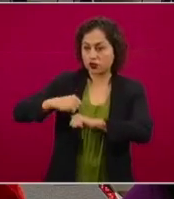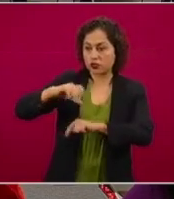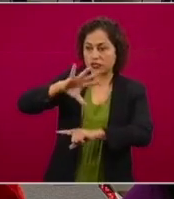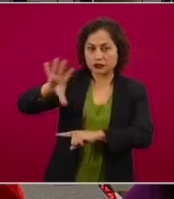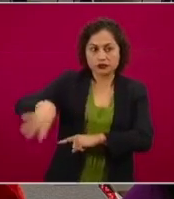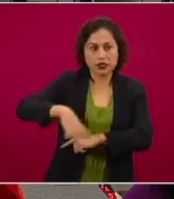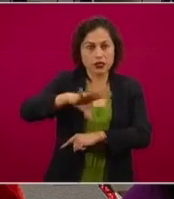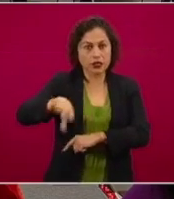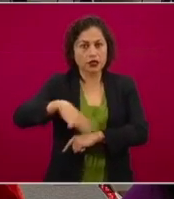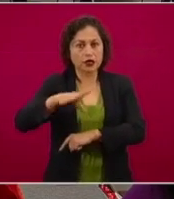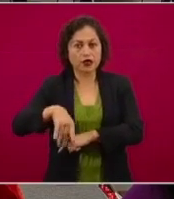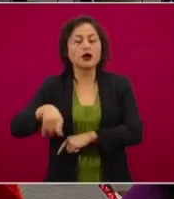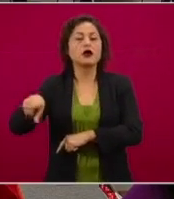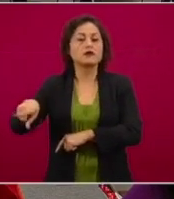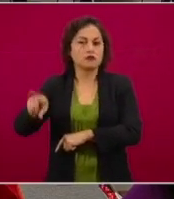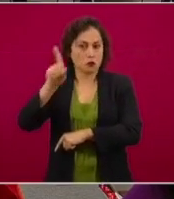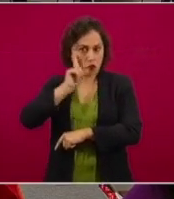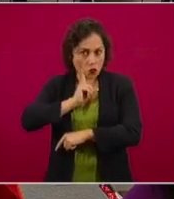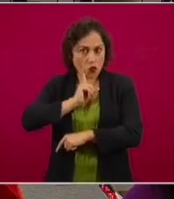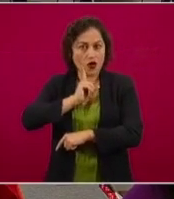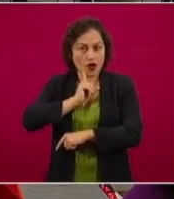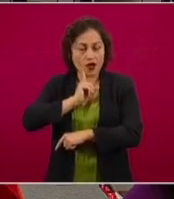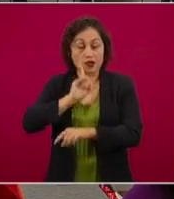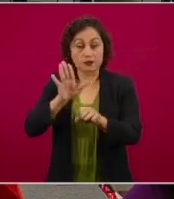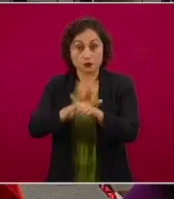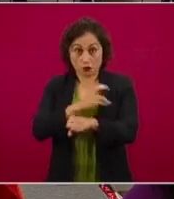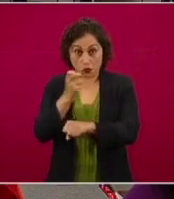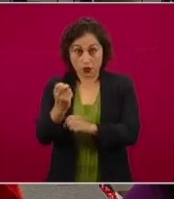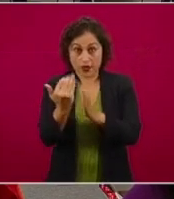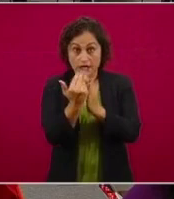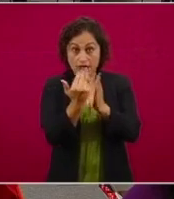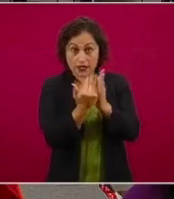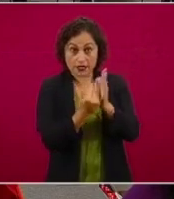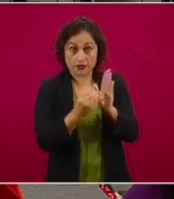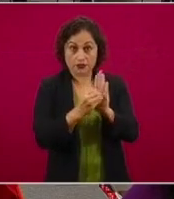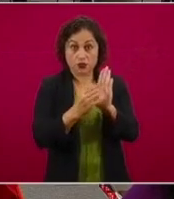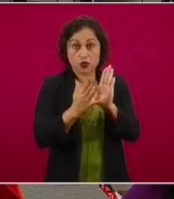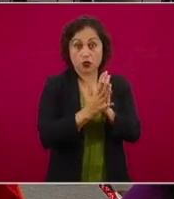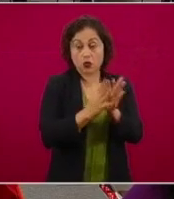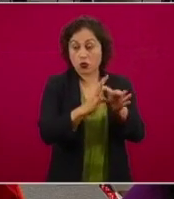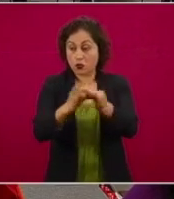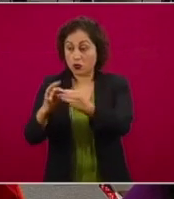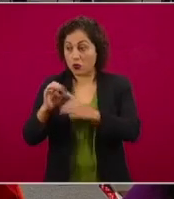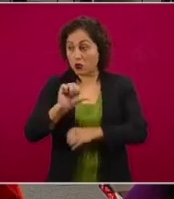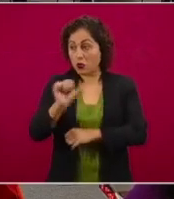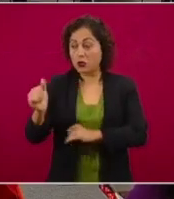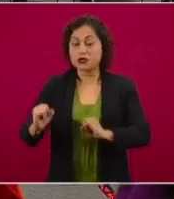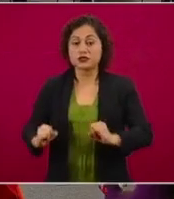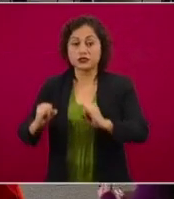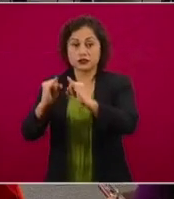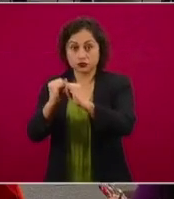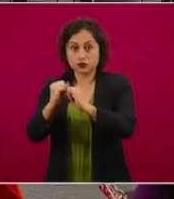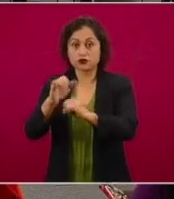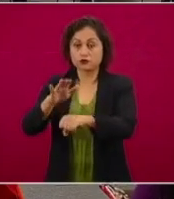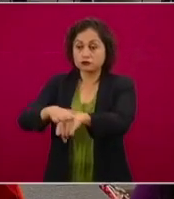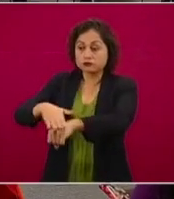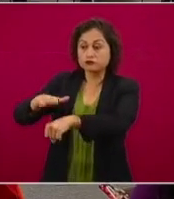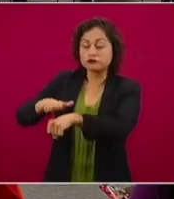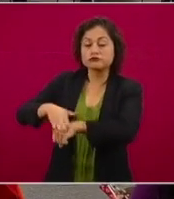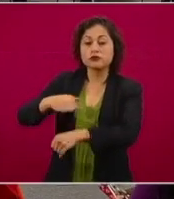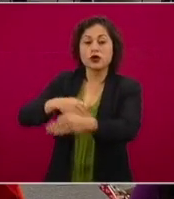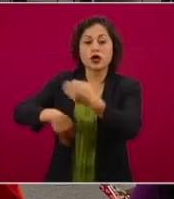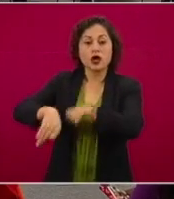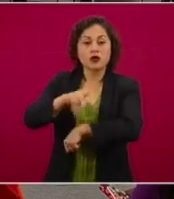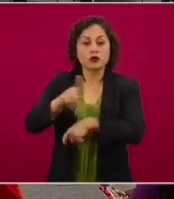son las mujeres y por eso en el protocolo homologado de búsqueda hemos destacado que todos los servidores y servidoras